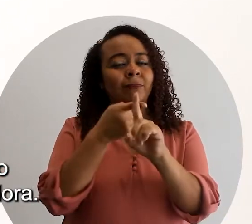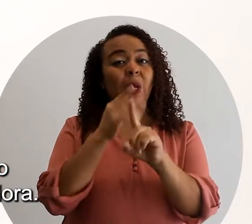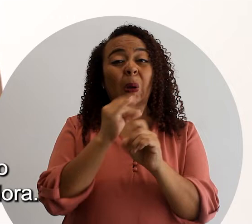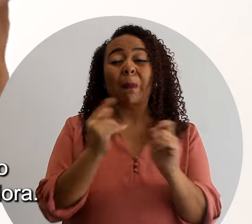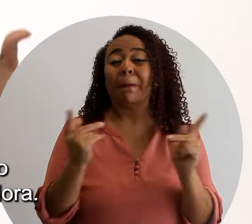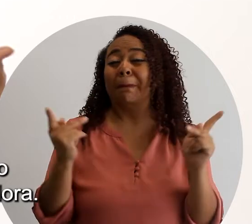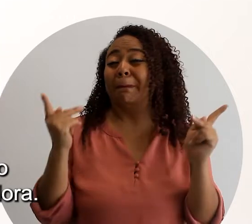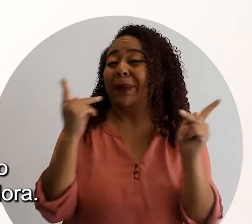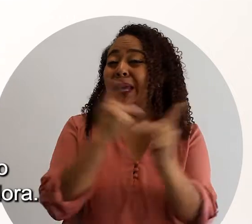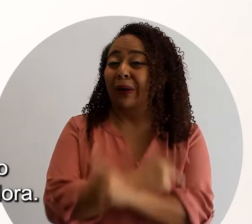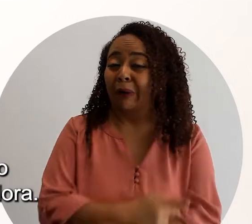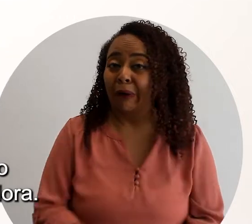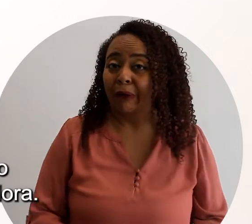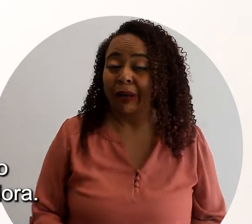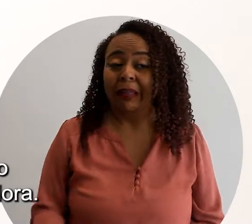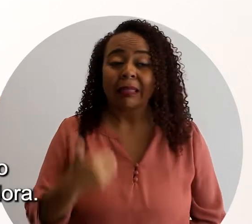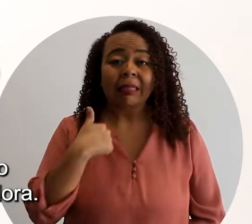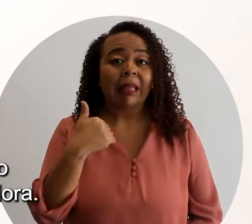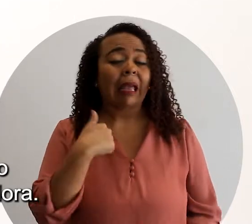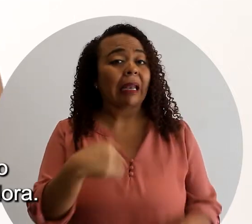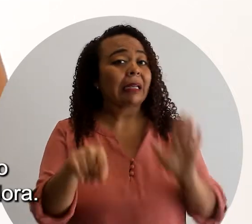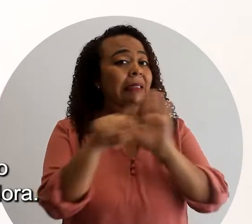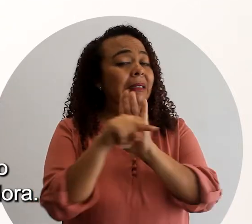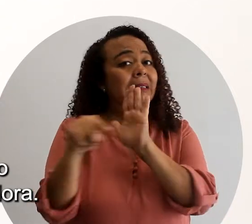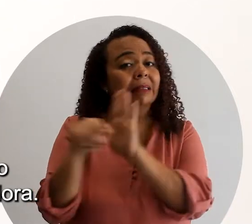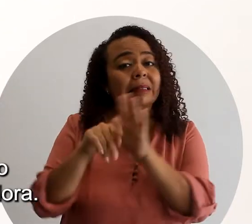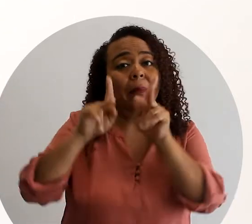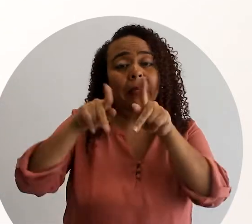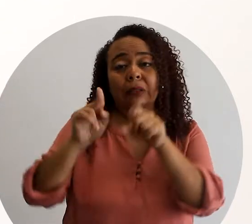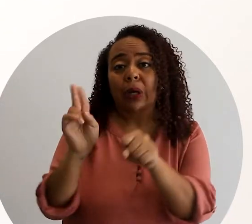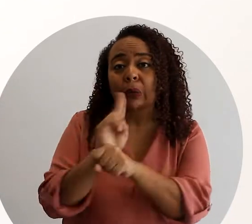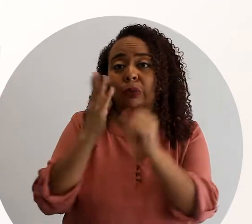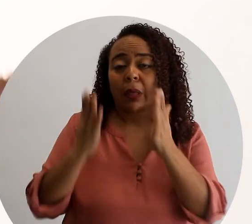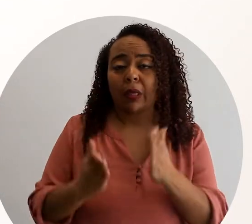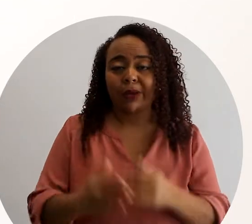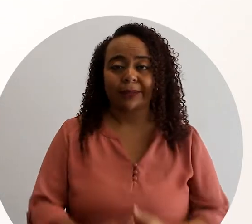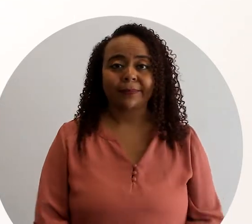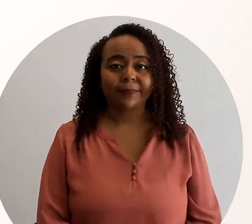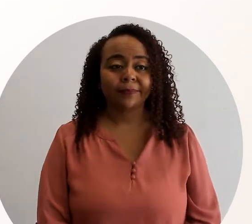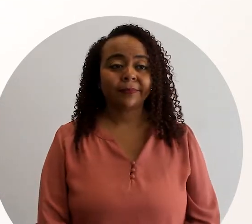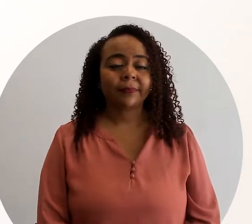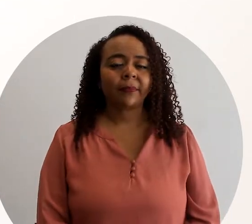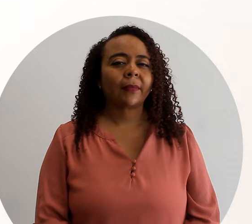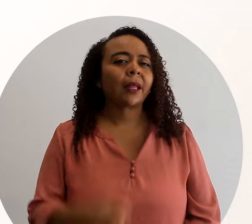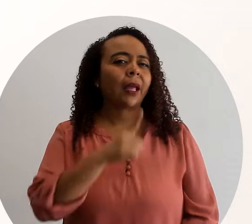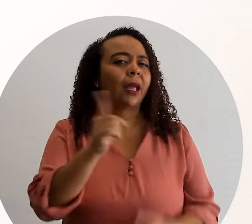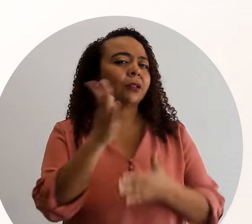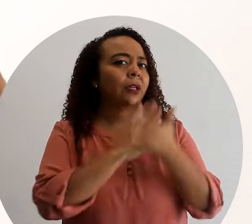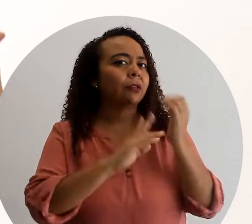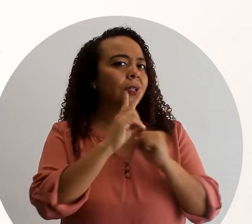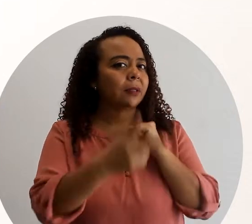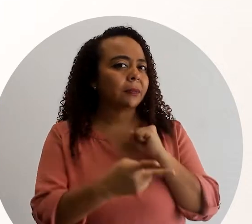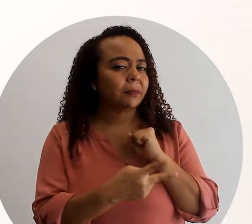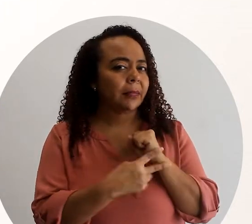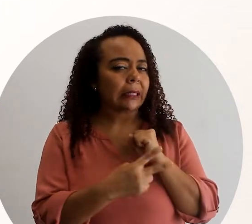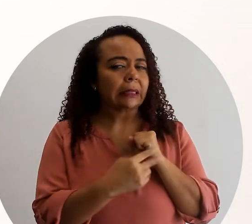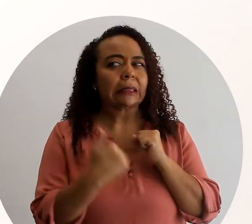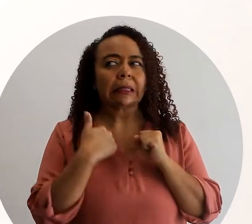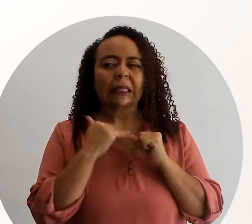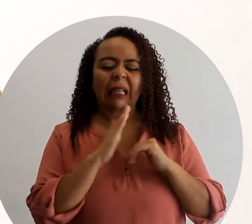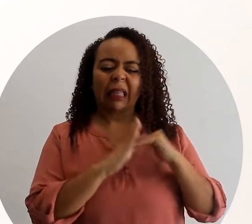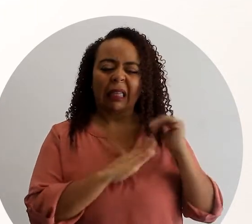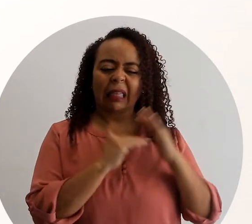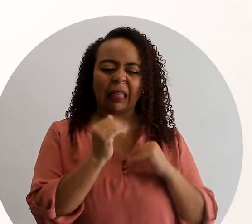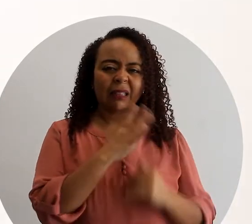aún, está generando efectos negativos en la persona consumidora. Estos suelen ocasionar expresiones de incomodidad y